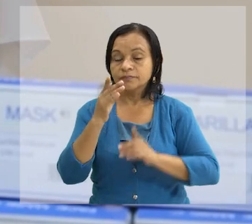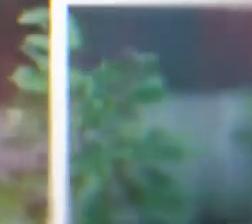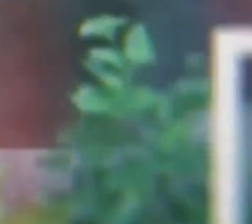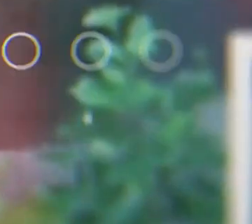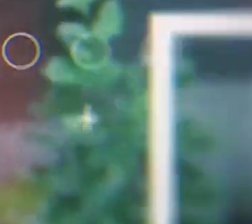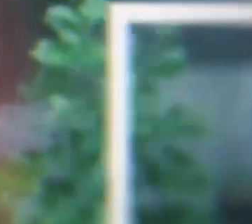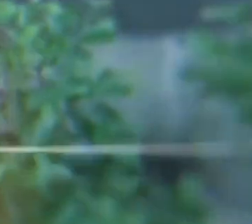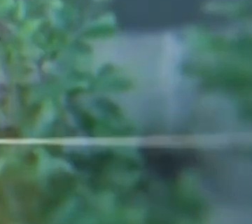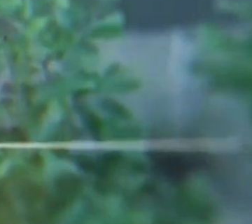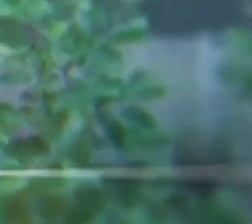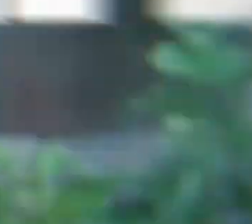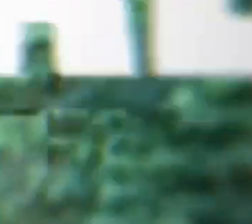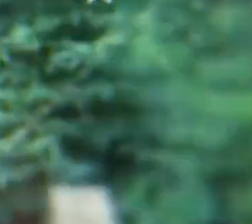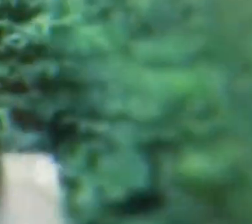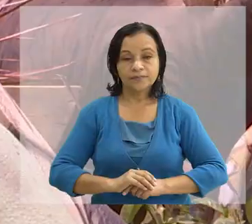de protección